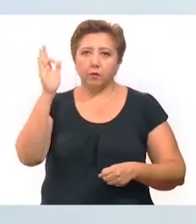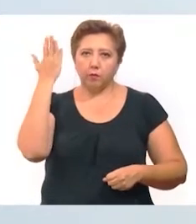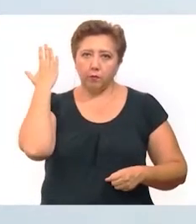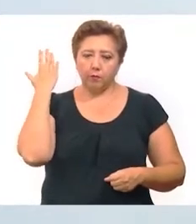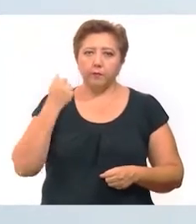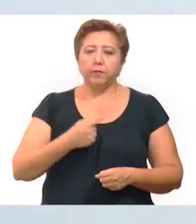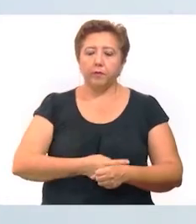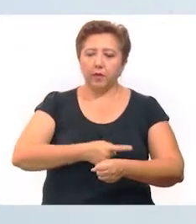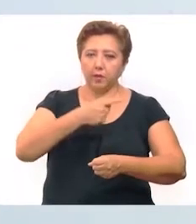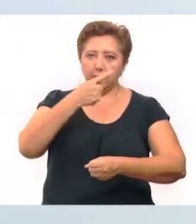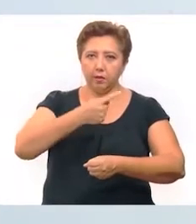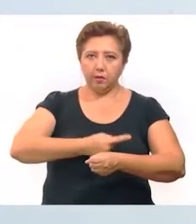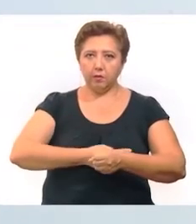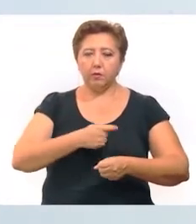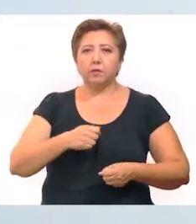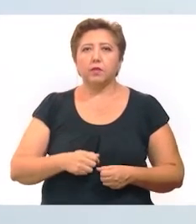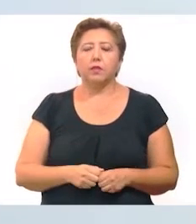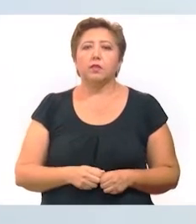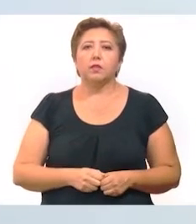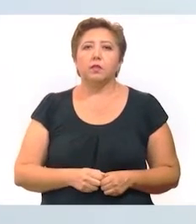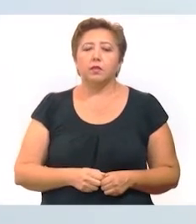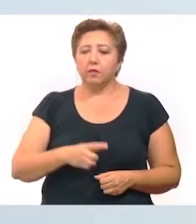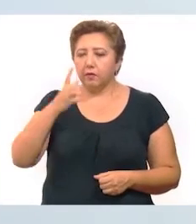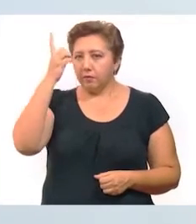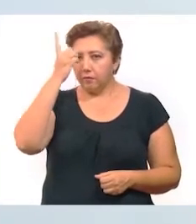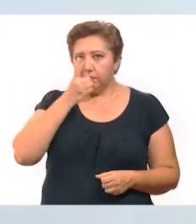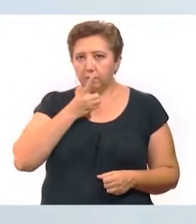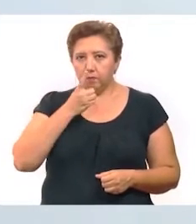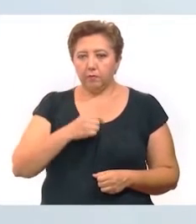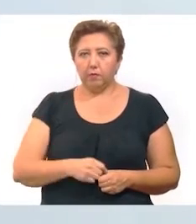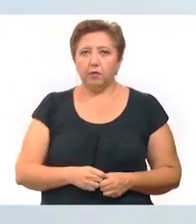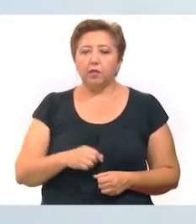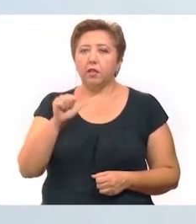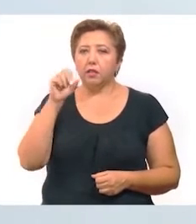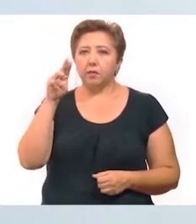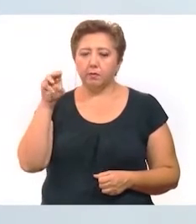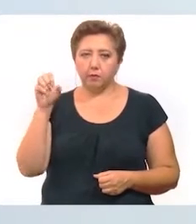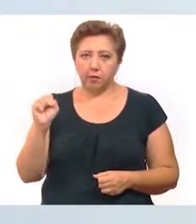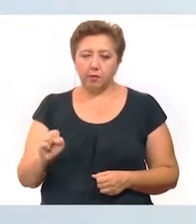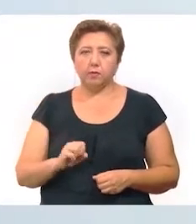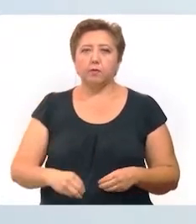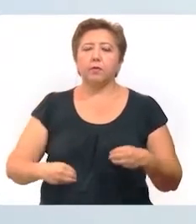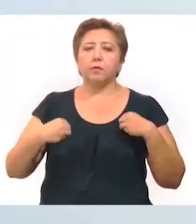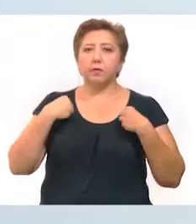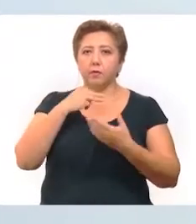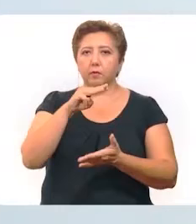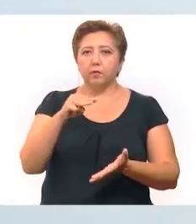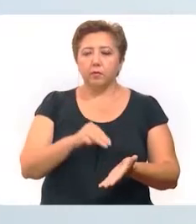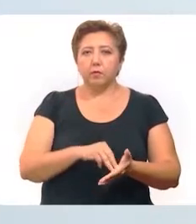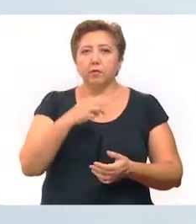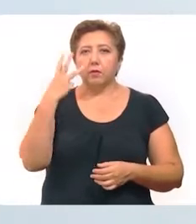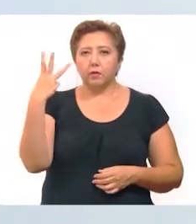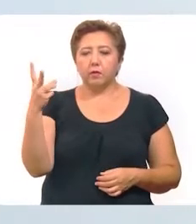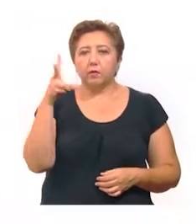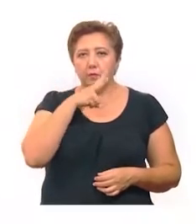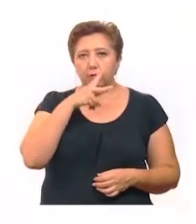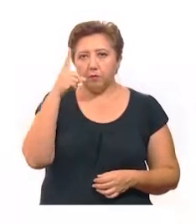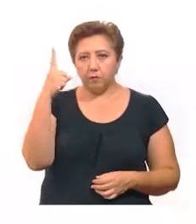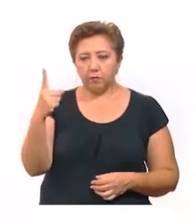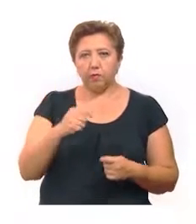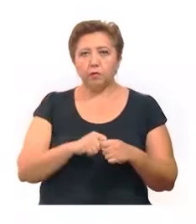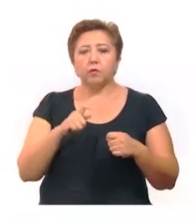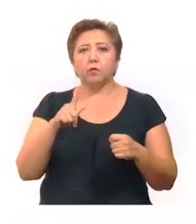enfermedades fueron hipertensión arterial sistémica, diabetes mellitus y asma. Residían en Mérida 3 y en Valladolid 1.